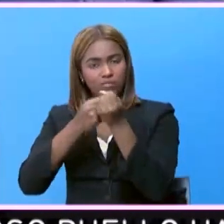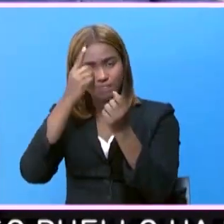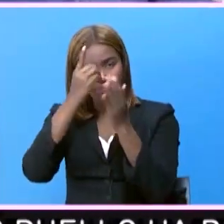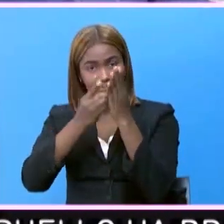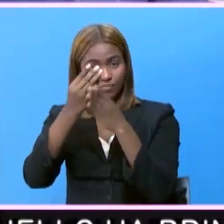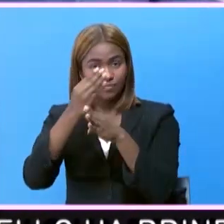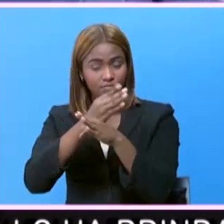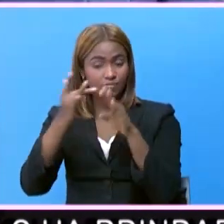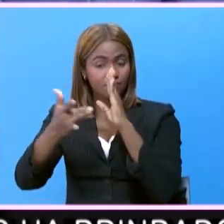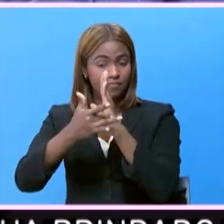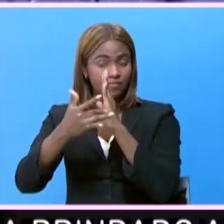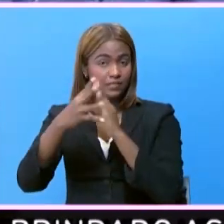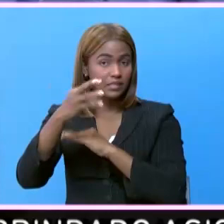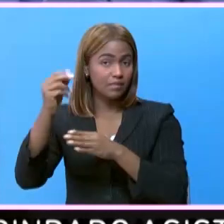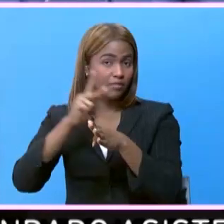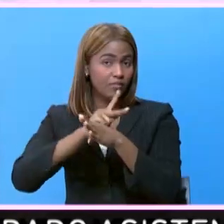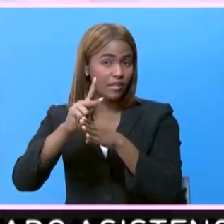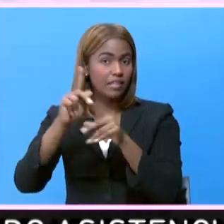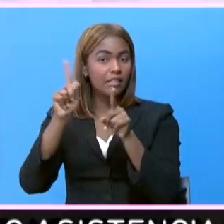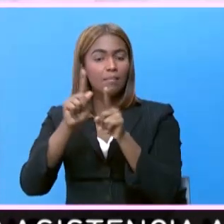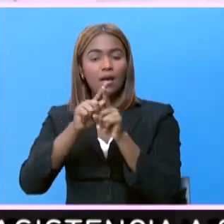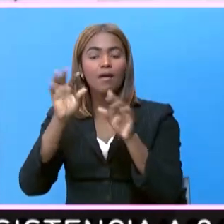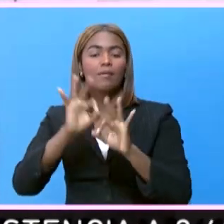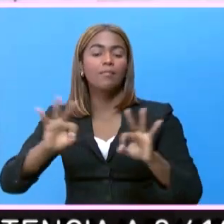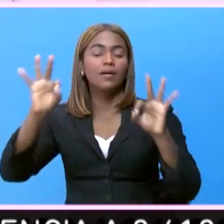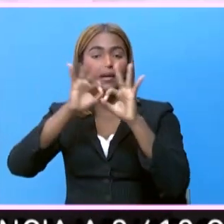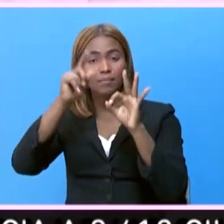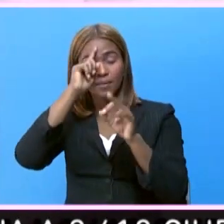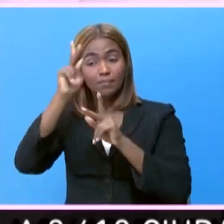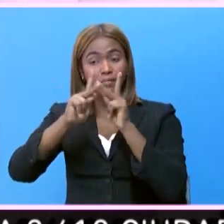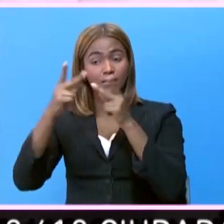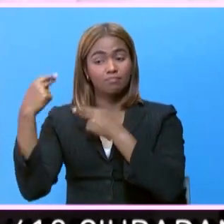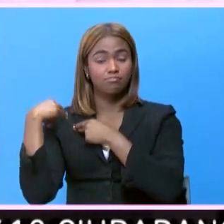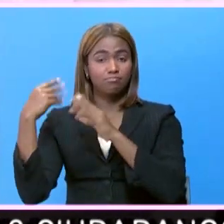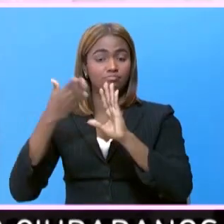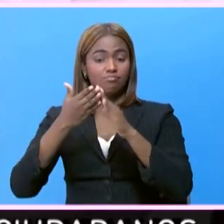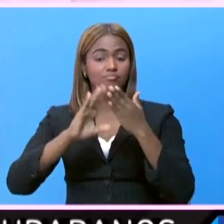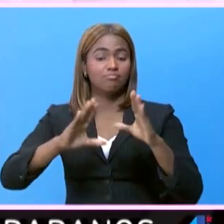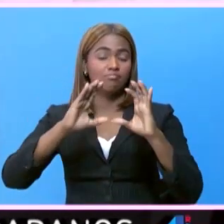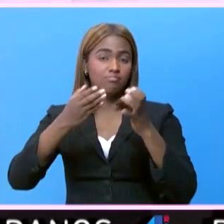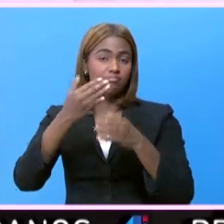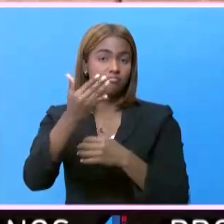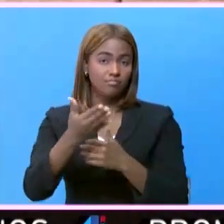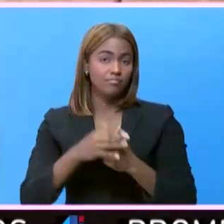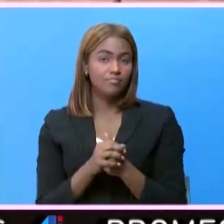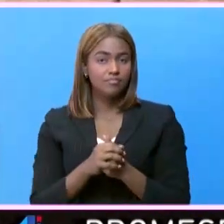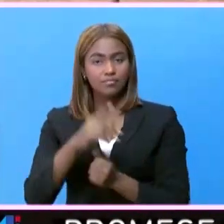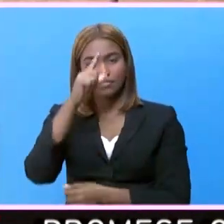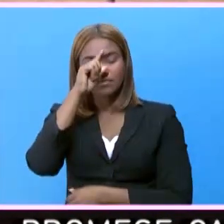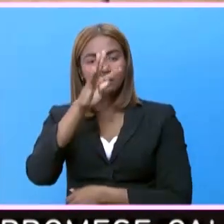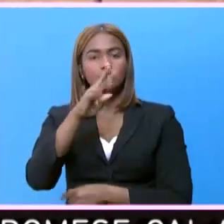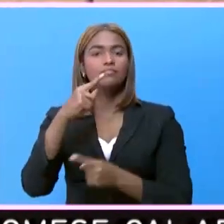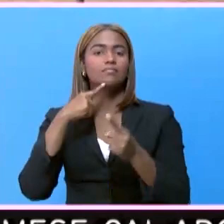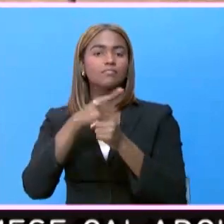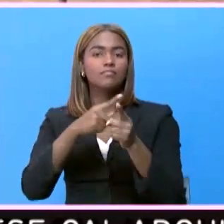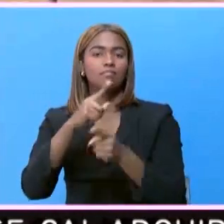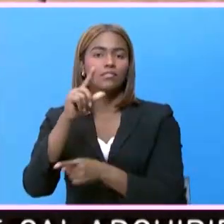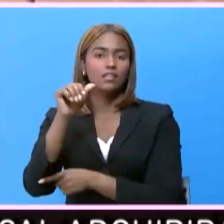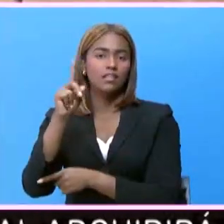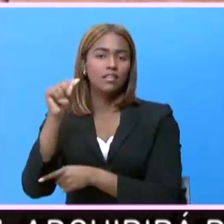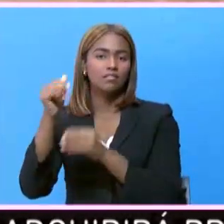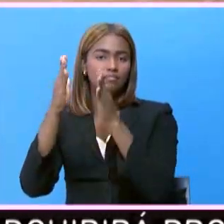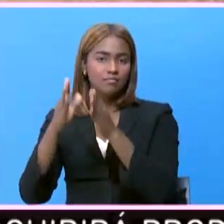técnico y profesional también serán prioridad para las autoridades del Centro de Desarrollo Integral. Para 4R de Noticias,